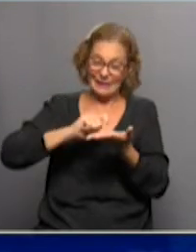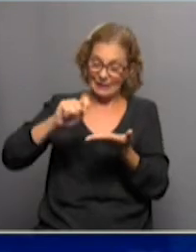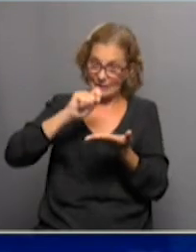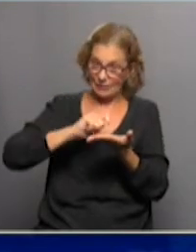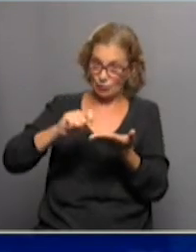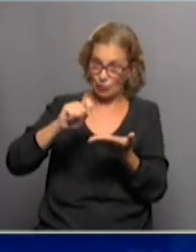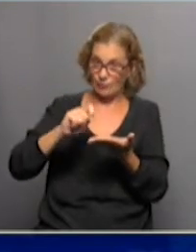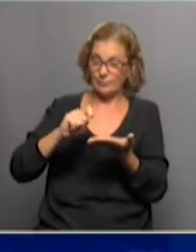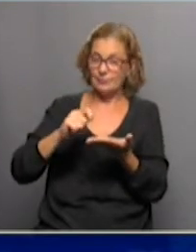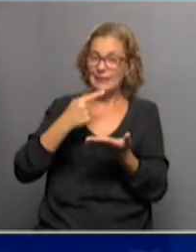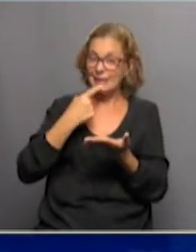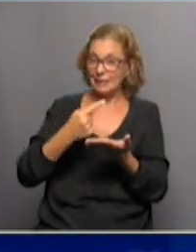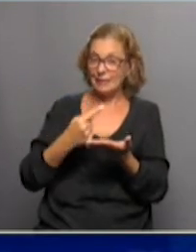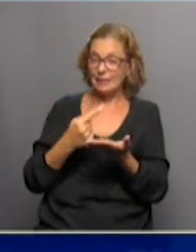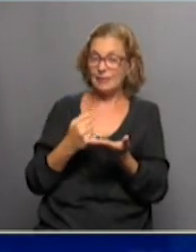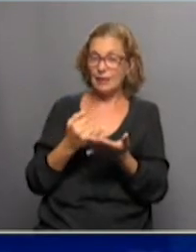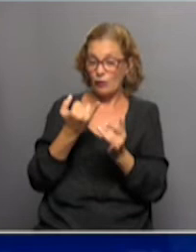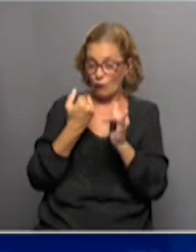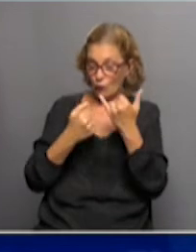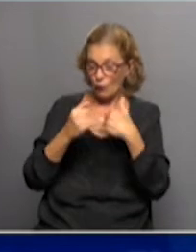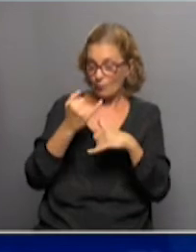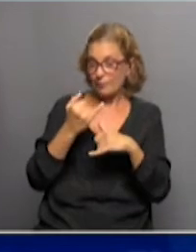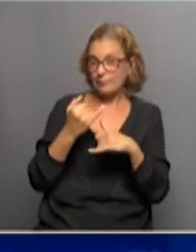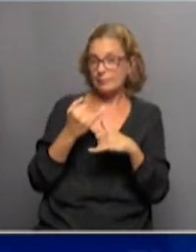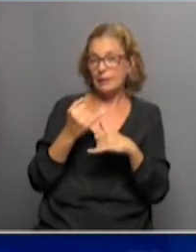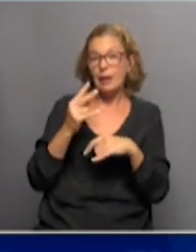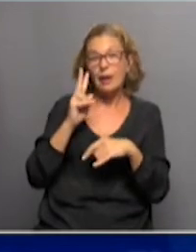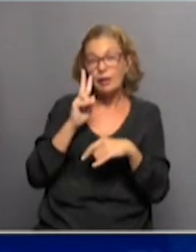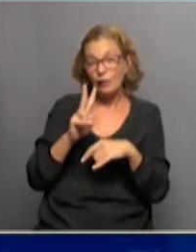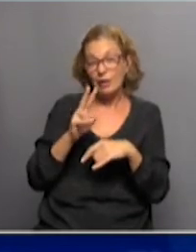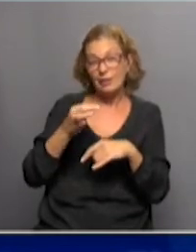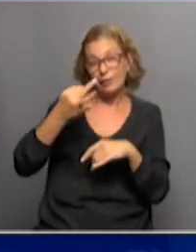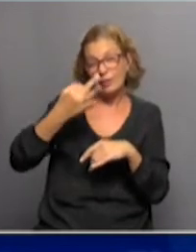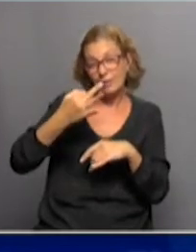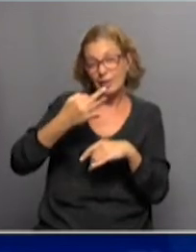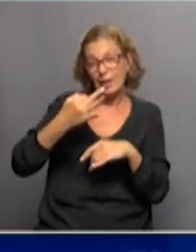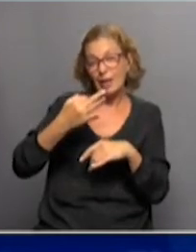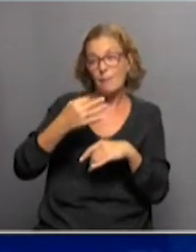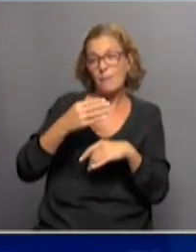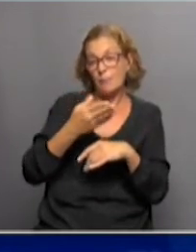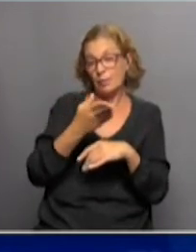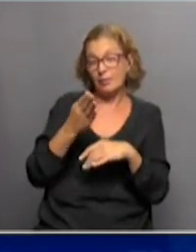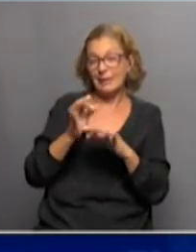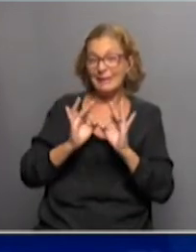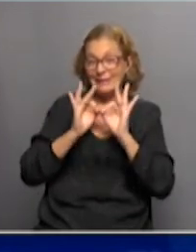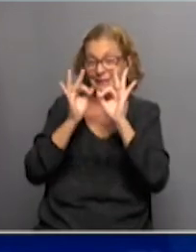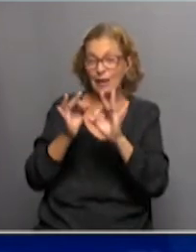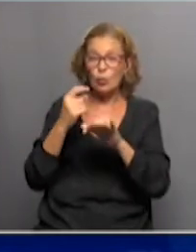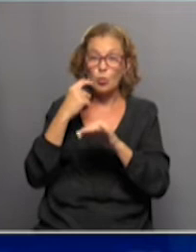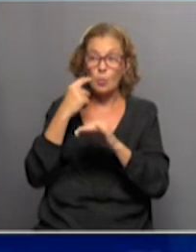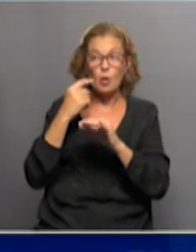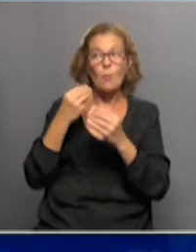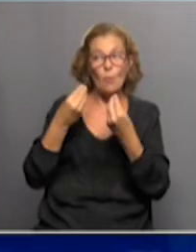en la literatura, y hay que ver si efectivamente es así en la realidad, hay que llegar a un número bastante